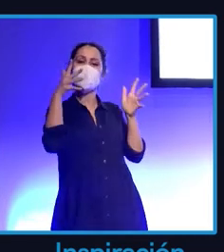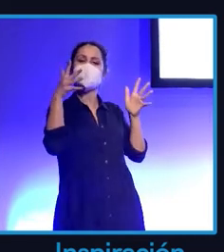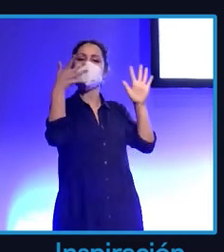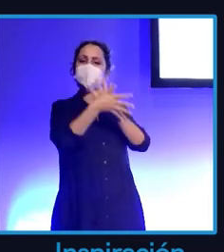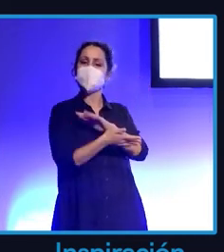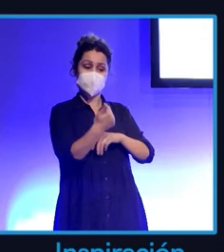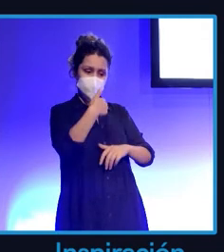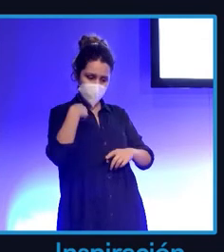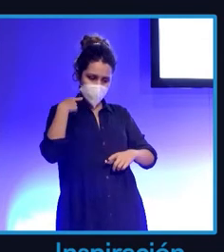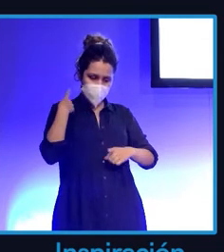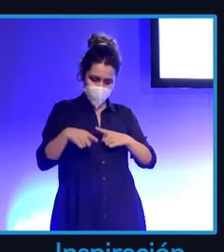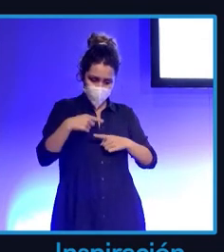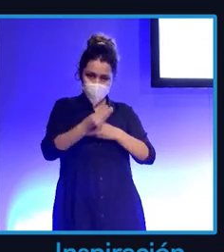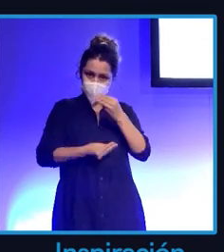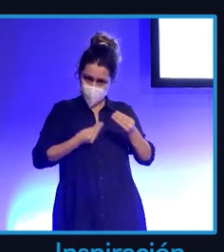uso un producto,